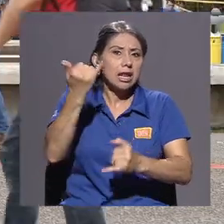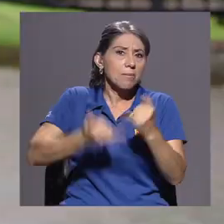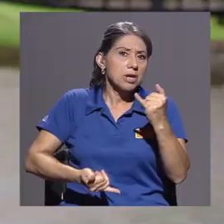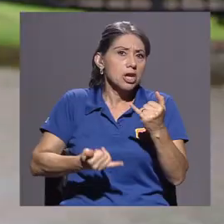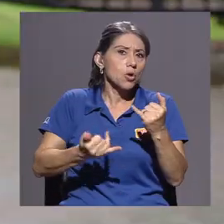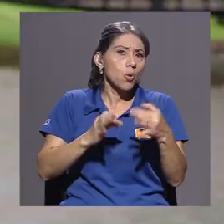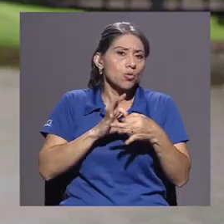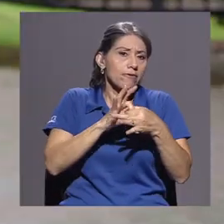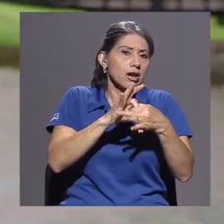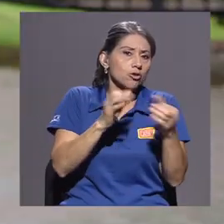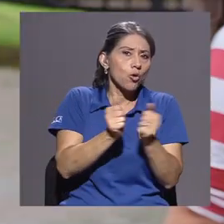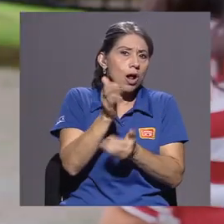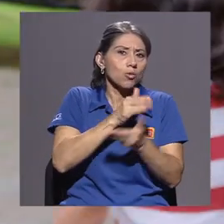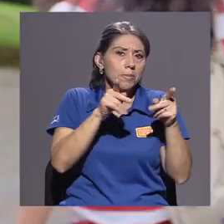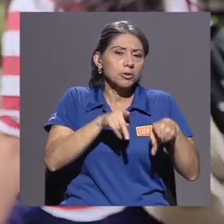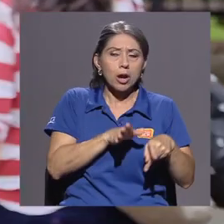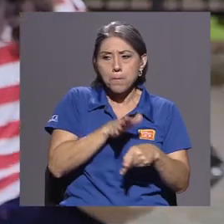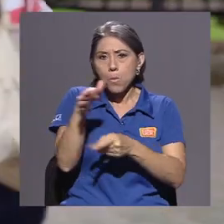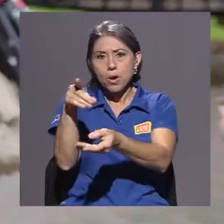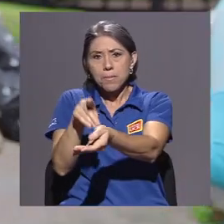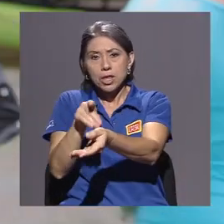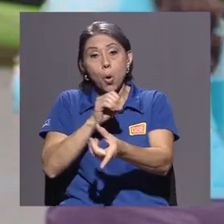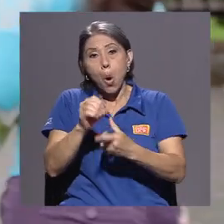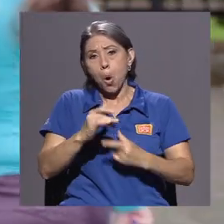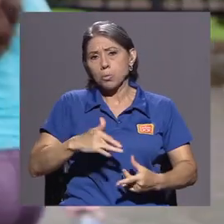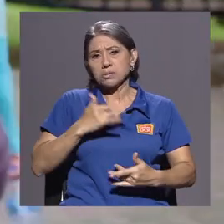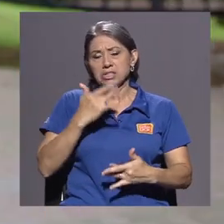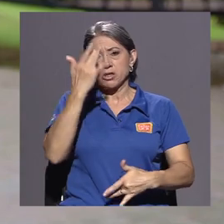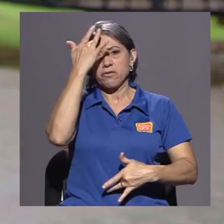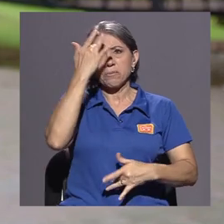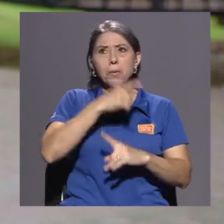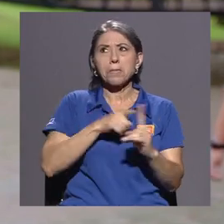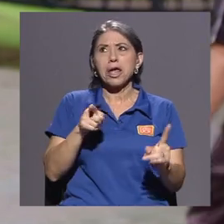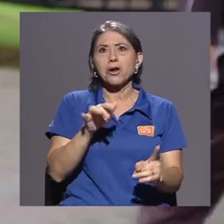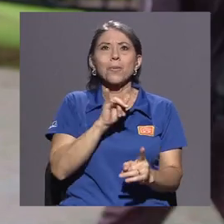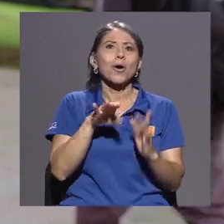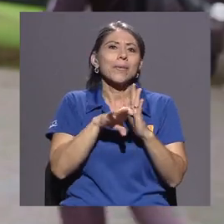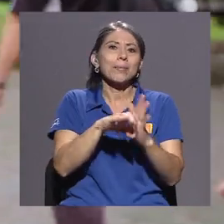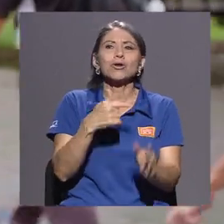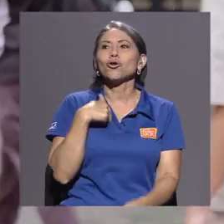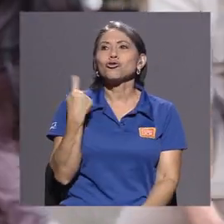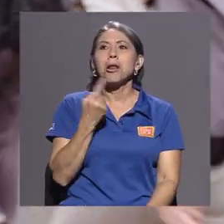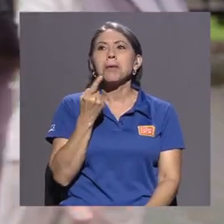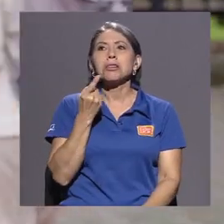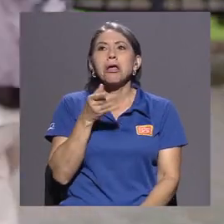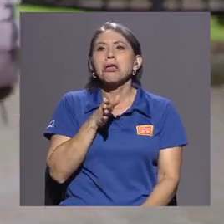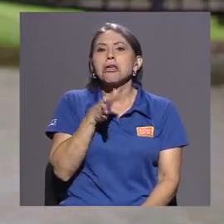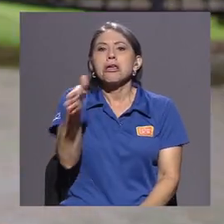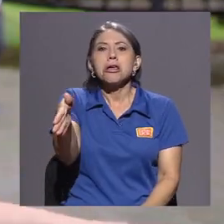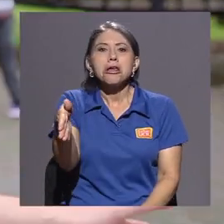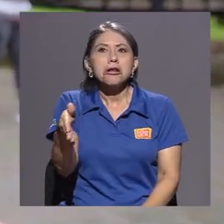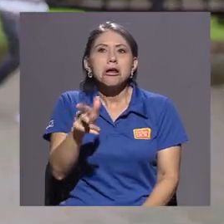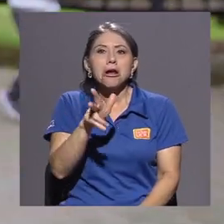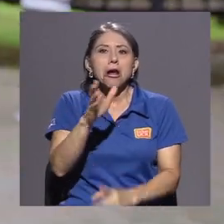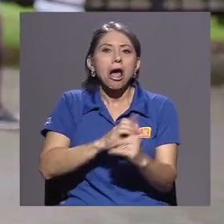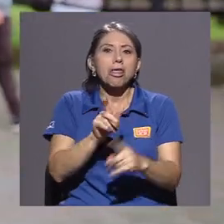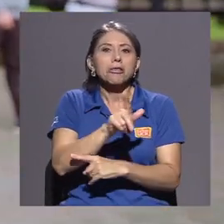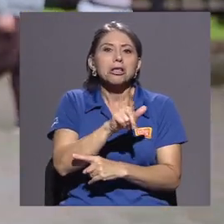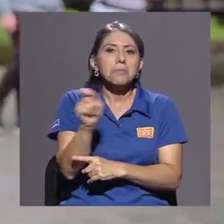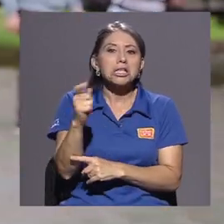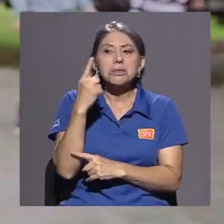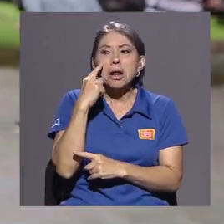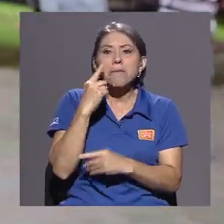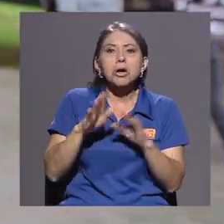O cuando estoy un poco enfermo, pero así como que ir a ver cómo está mi estado de salud una vez cada tres meses o así.